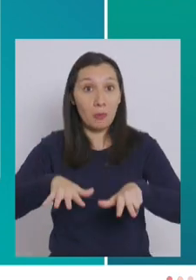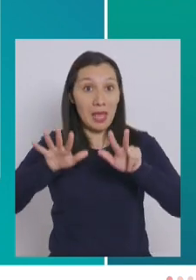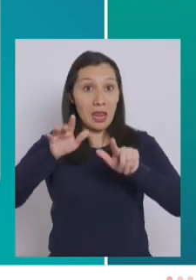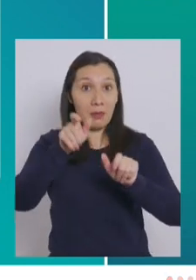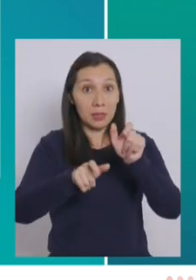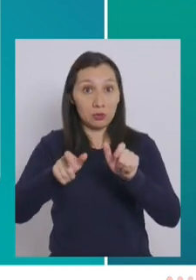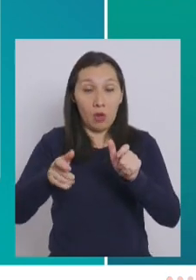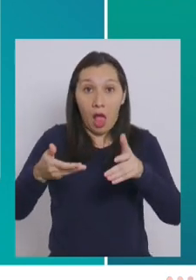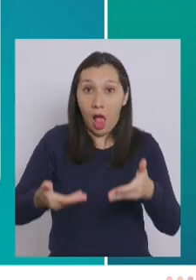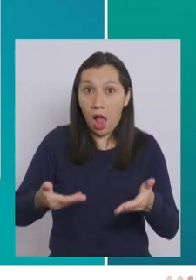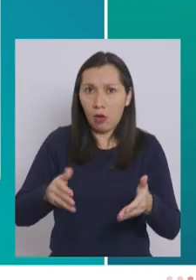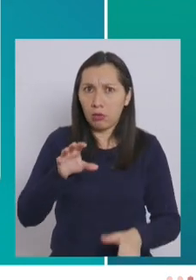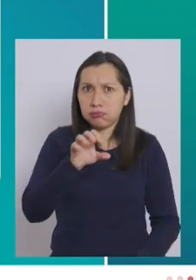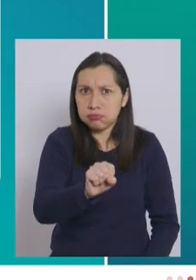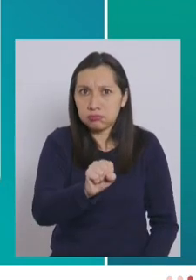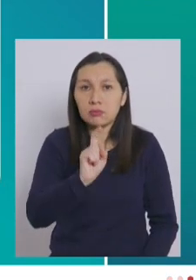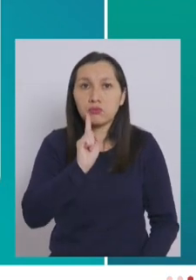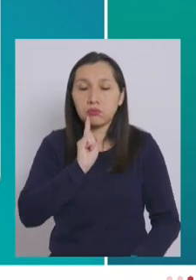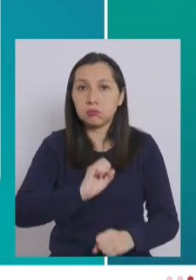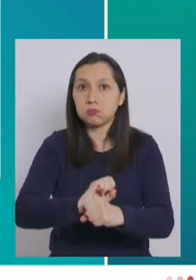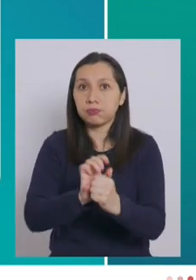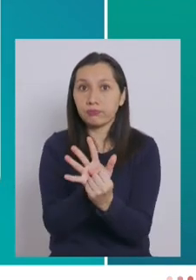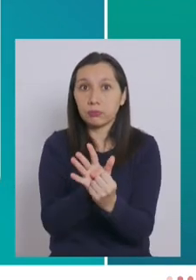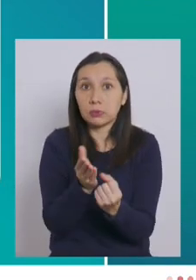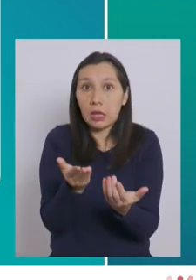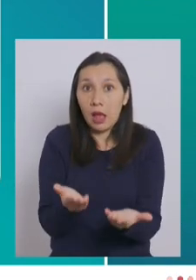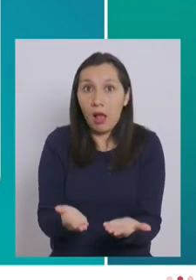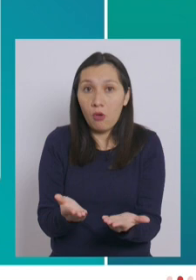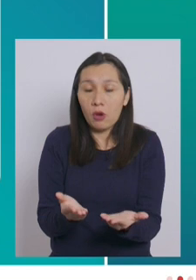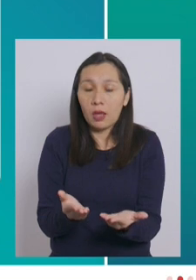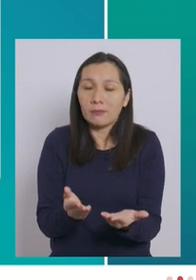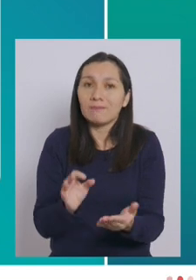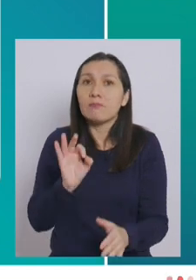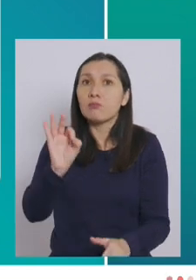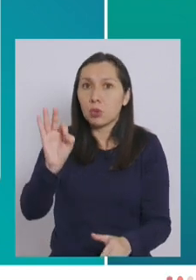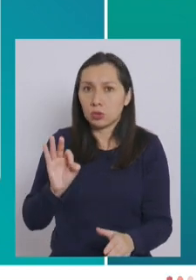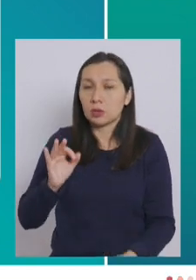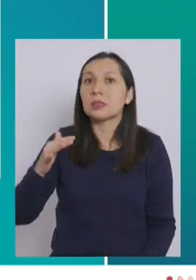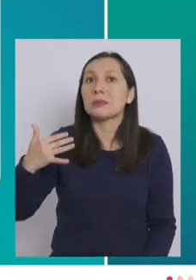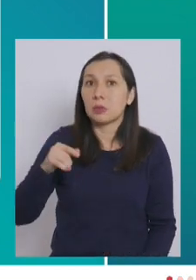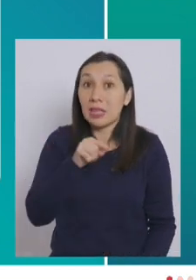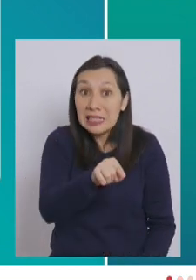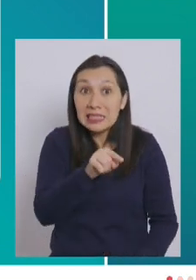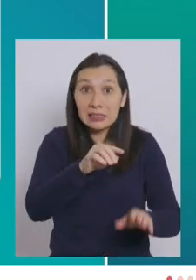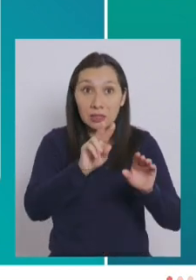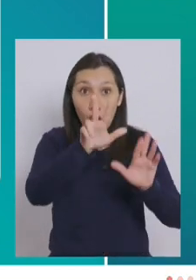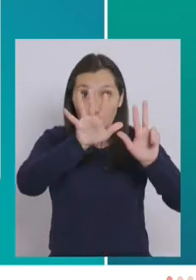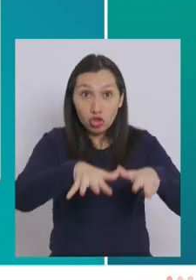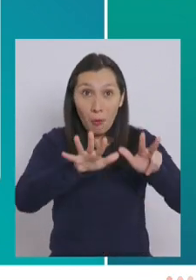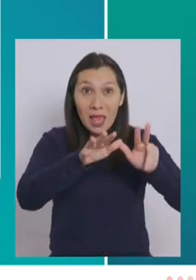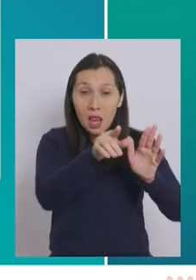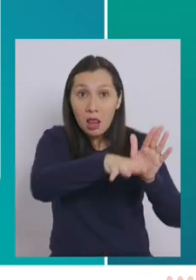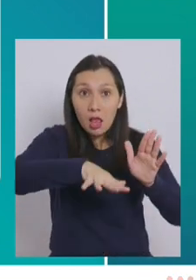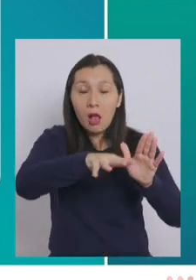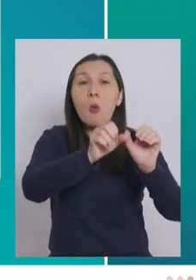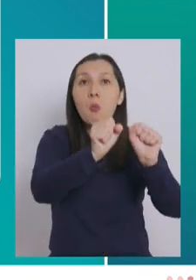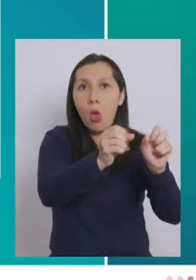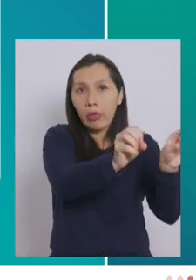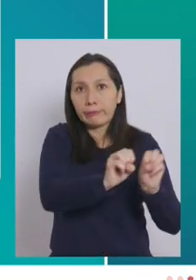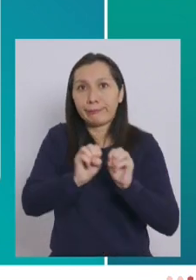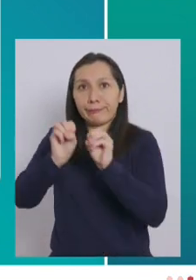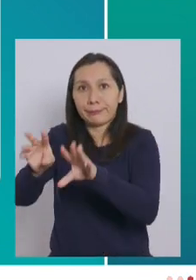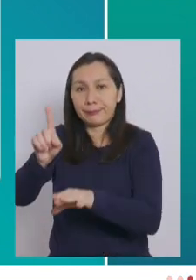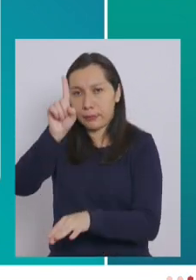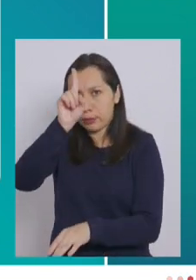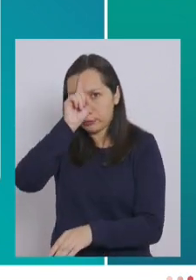pacientes que estamos detectando como casos positivos, un porcentaje significativo de ellos ocupen una cama